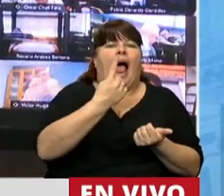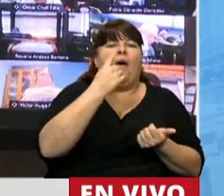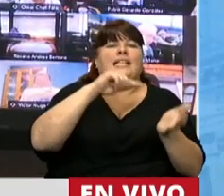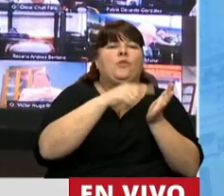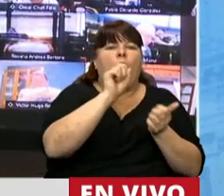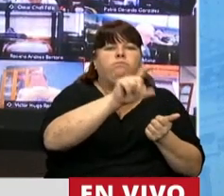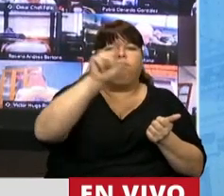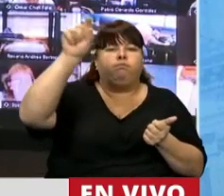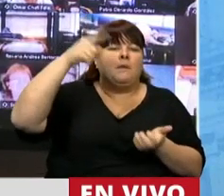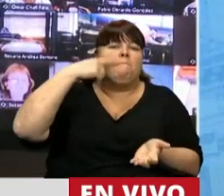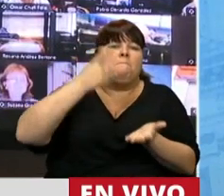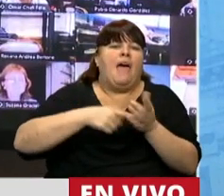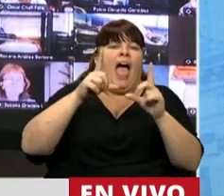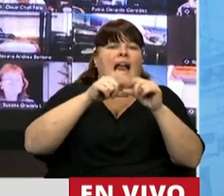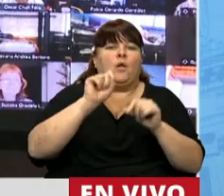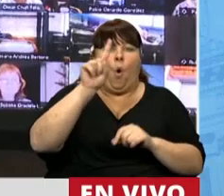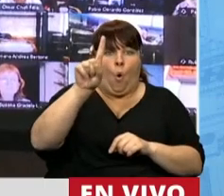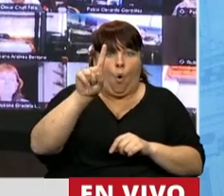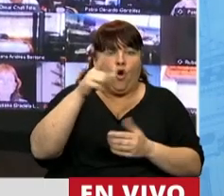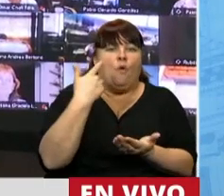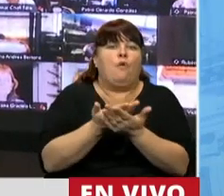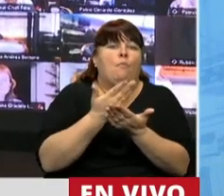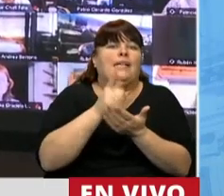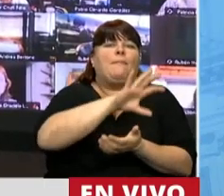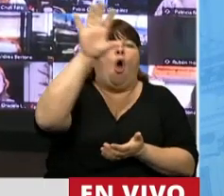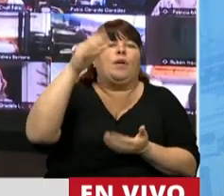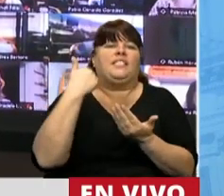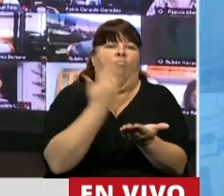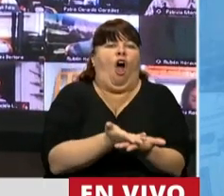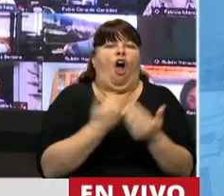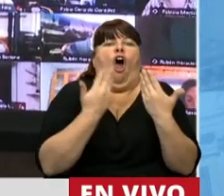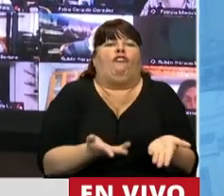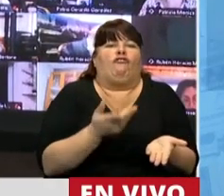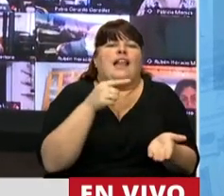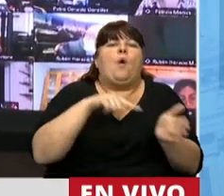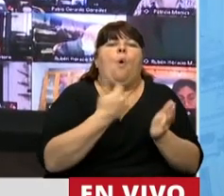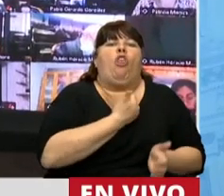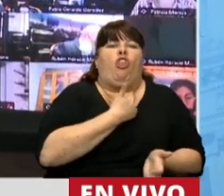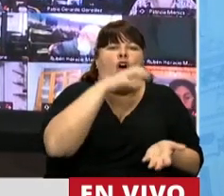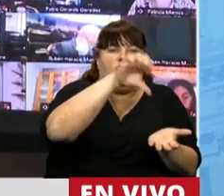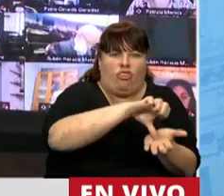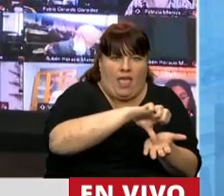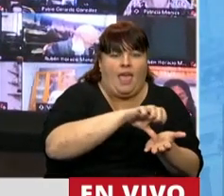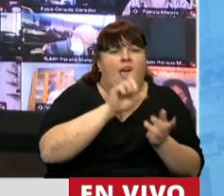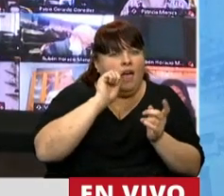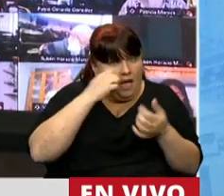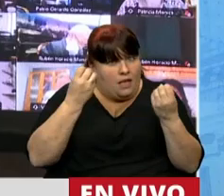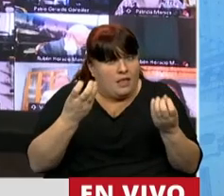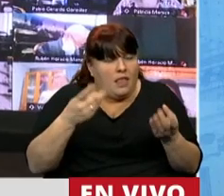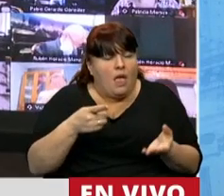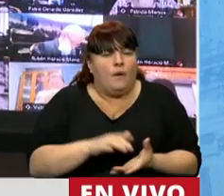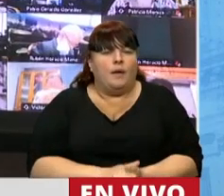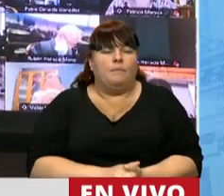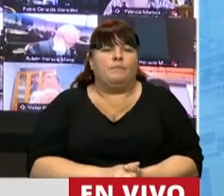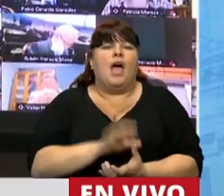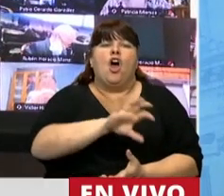desconcentración, ese es el espíritu con el que es elaborado y observo en el anexo que se establece al